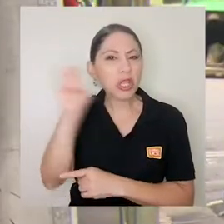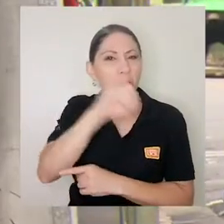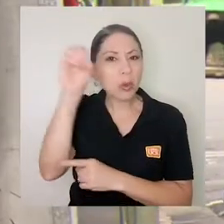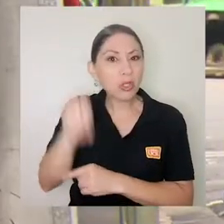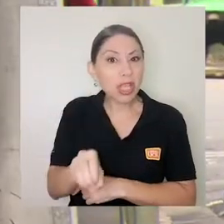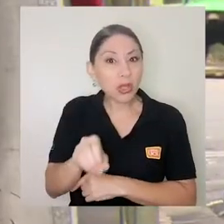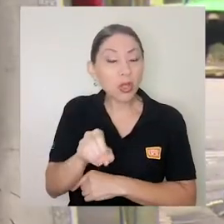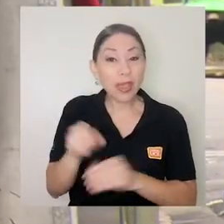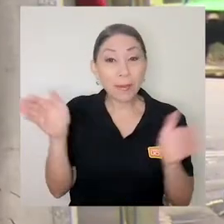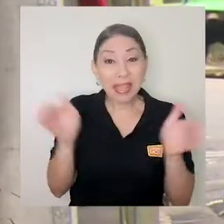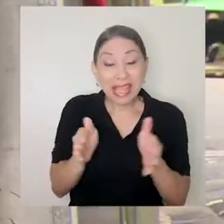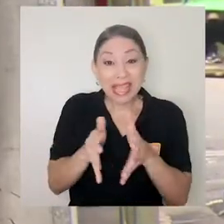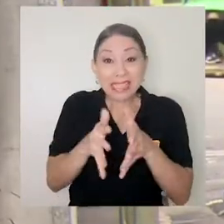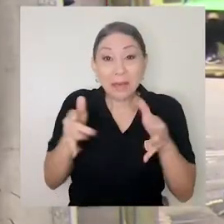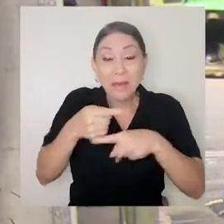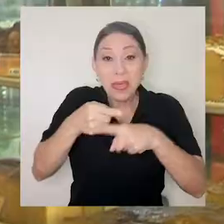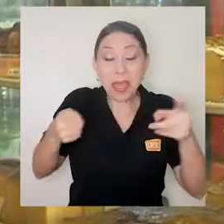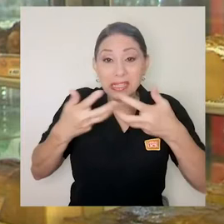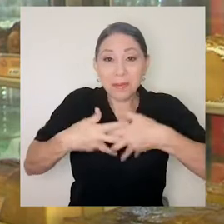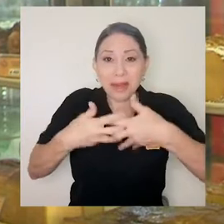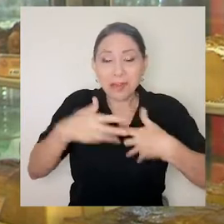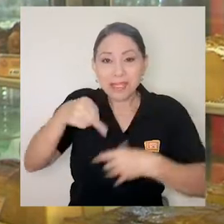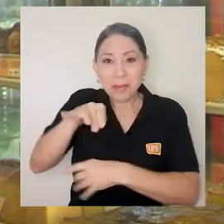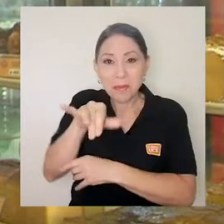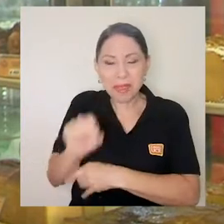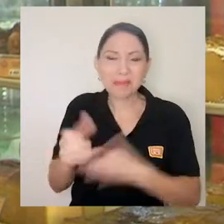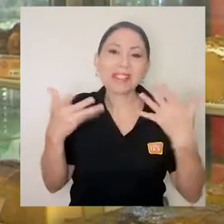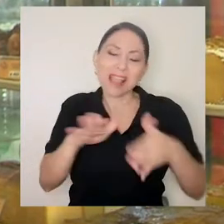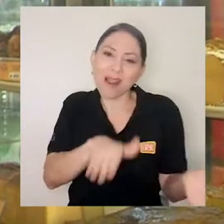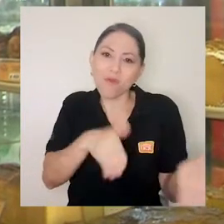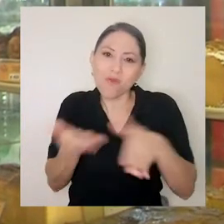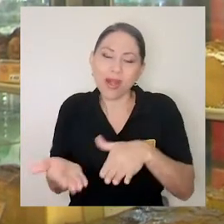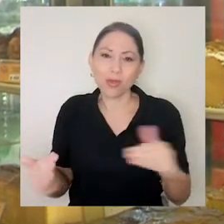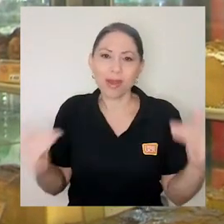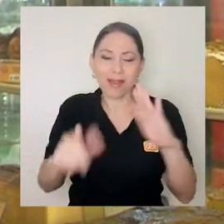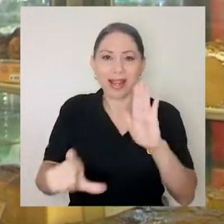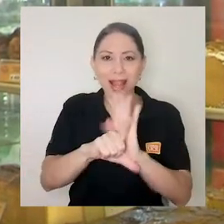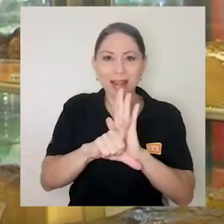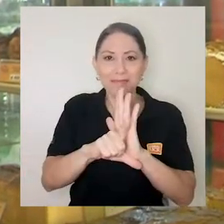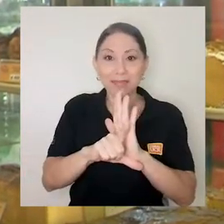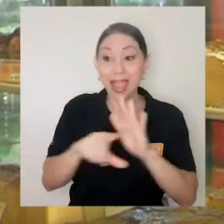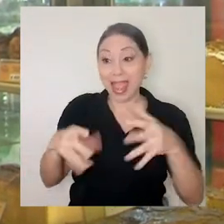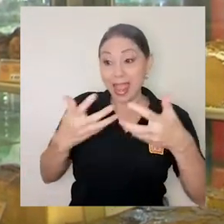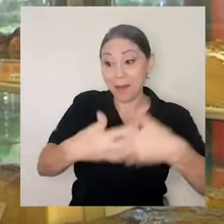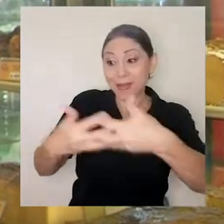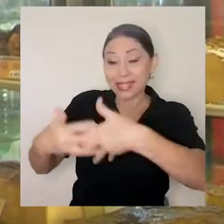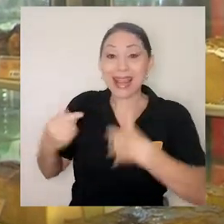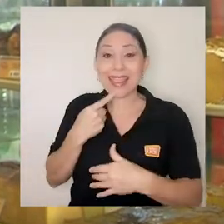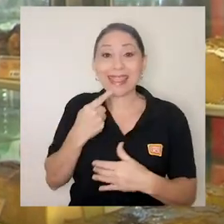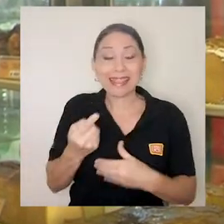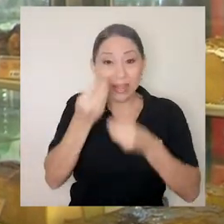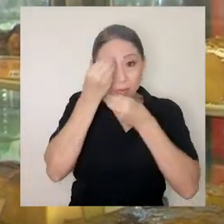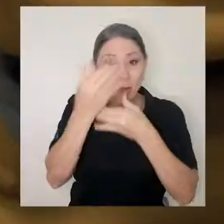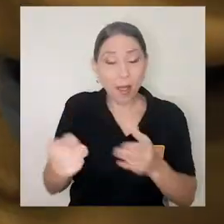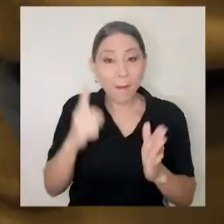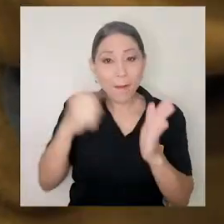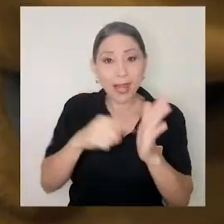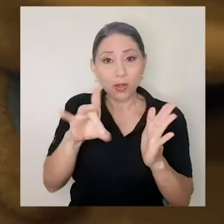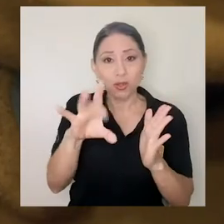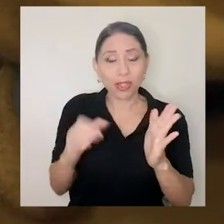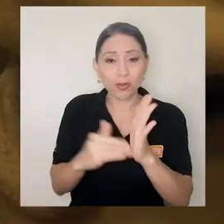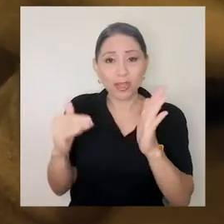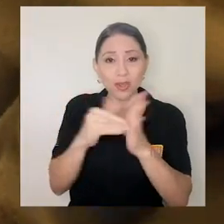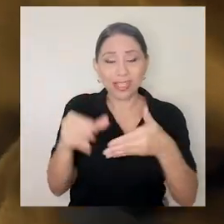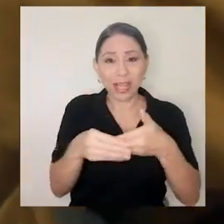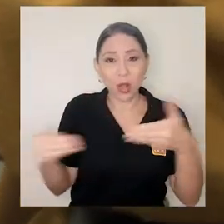pymes ya han muerto jurídicamente. El sector empresarial reporta 1.800 millones de dólares en pérdidas y el